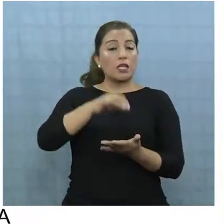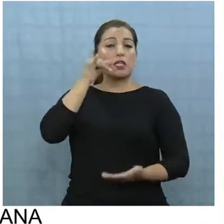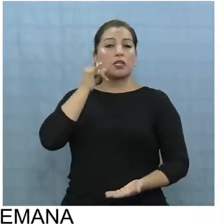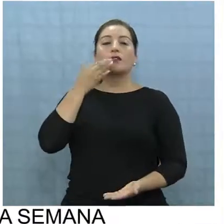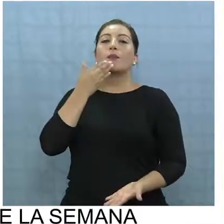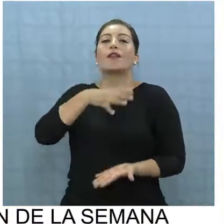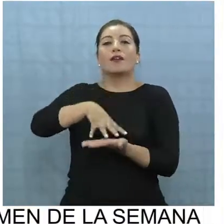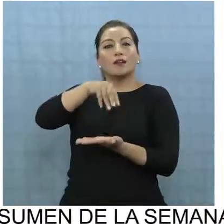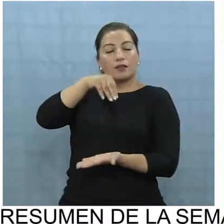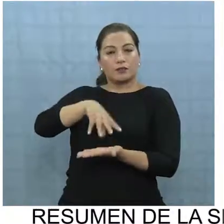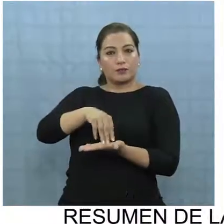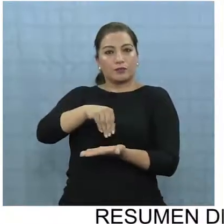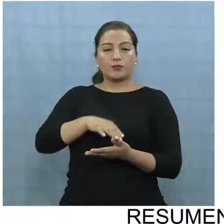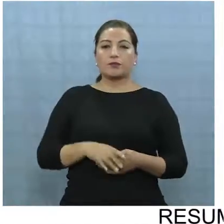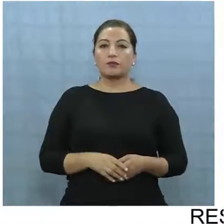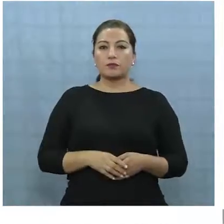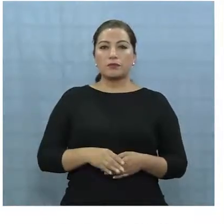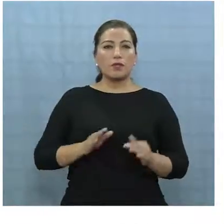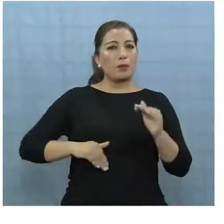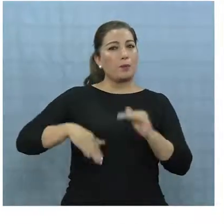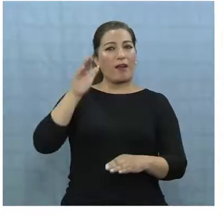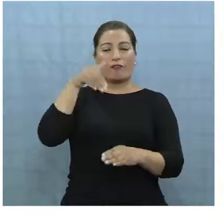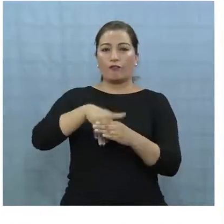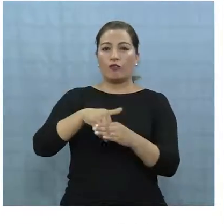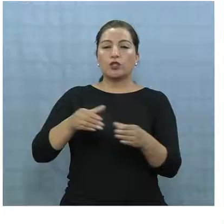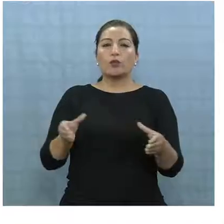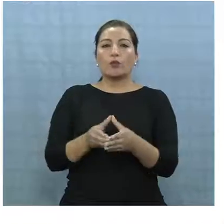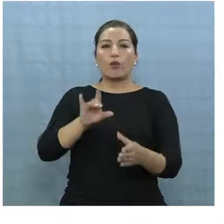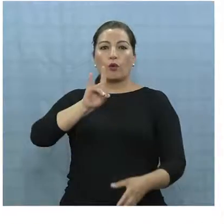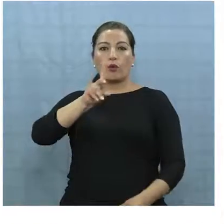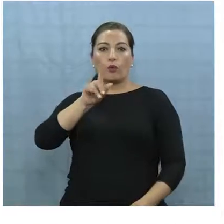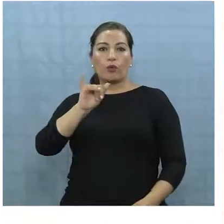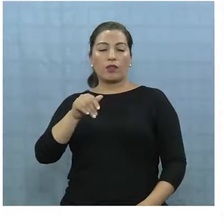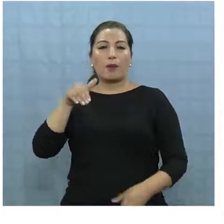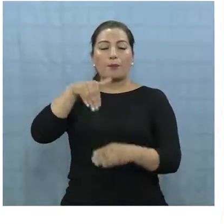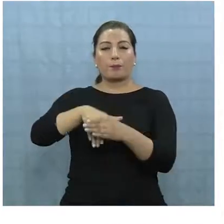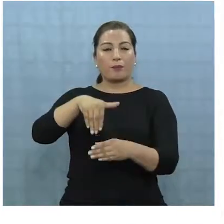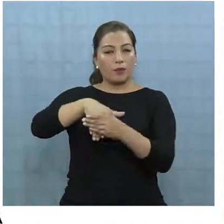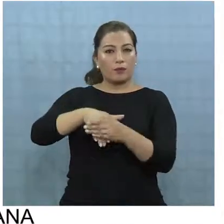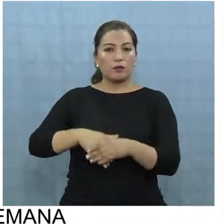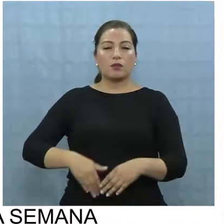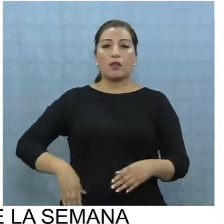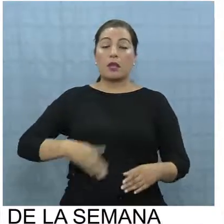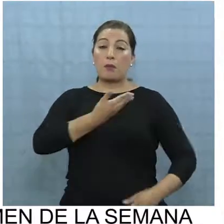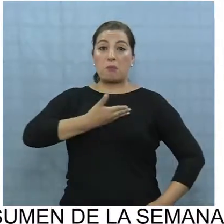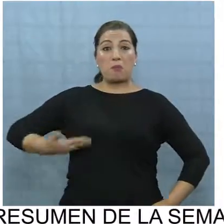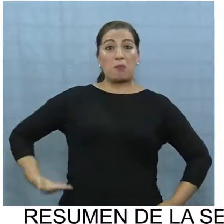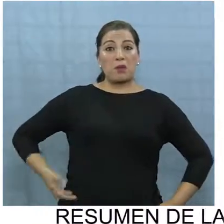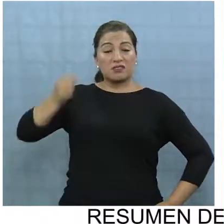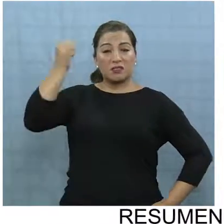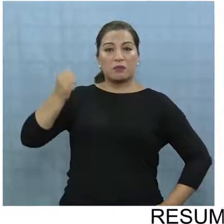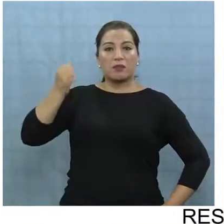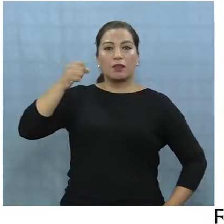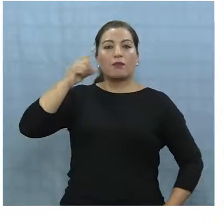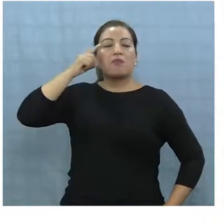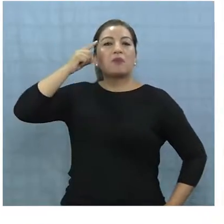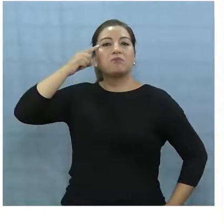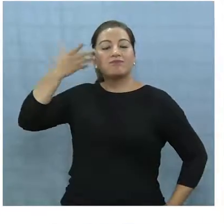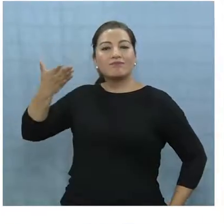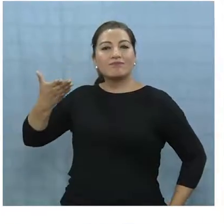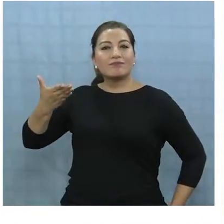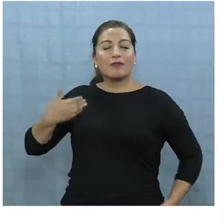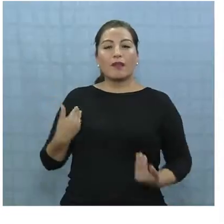y tanto Arica también, y bueno, la mayor votación la tuvo la UDI, por lo tanto el presidente yo creo que de alguna forma va a tener una